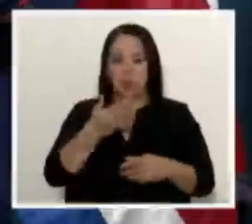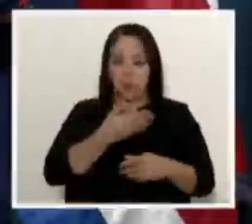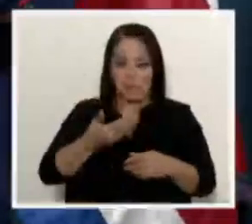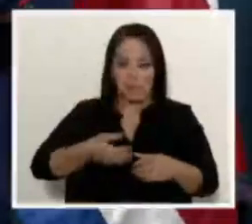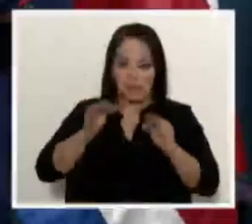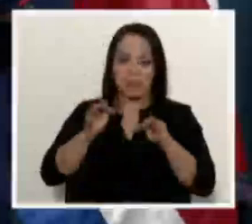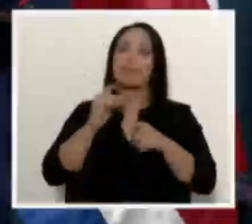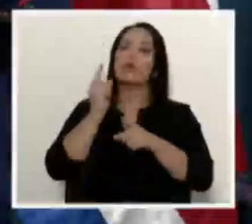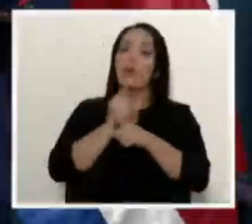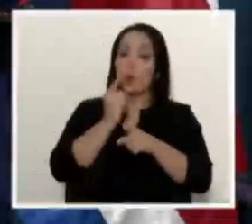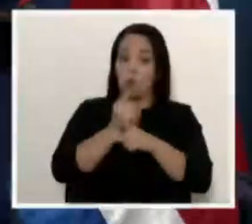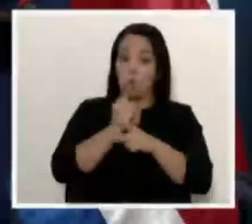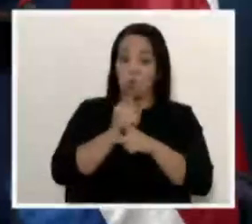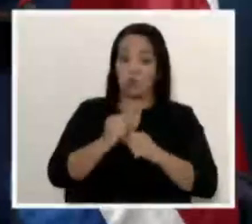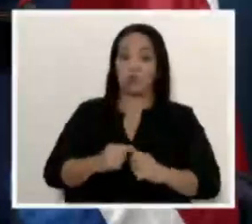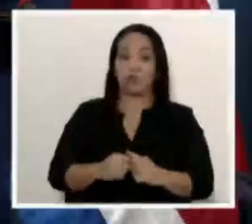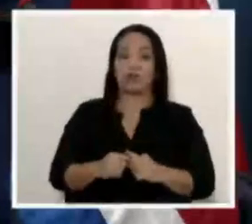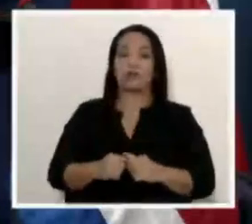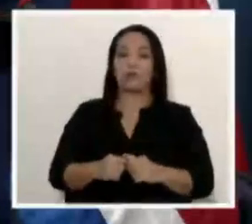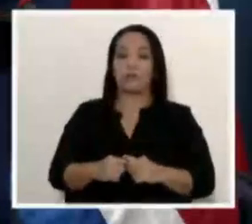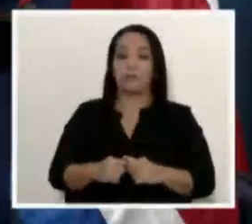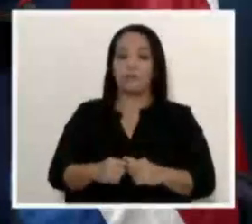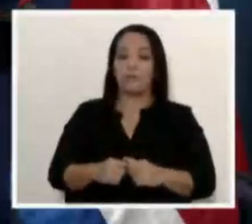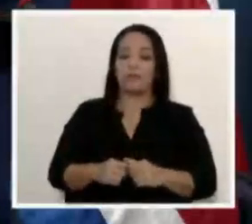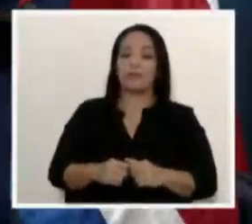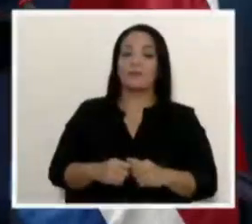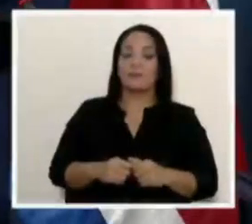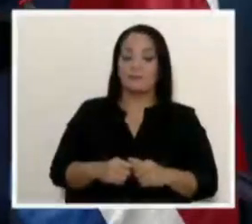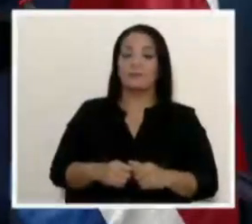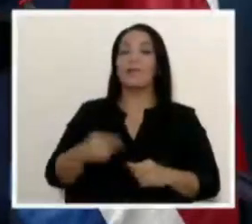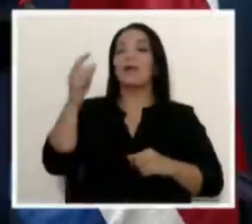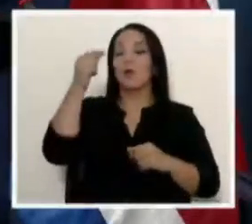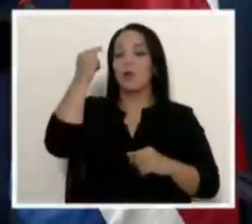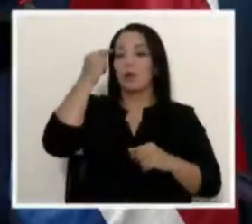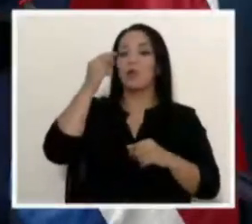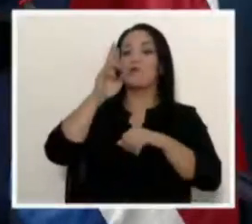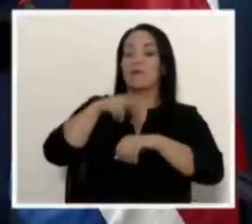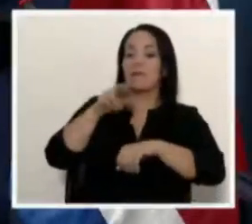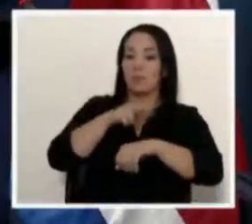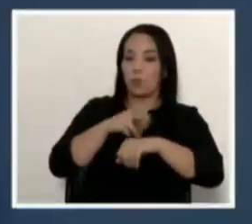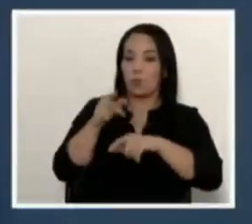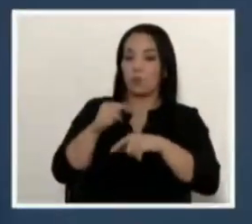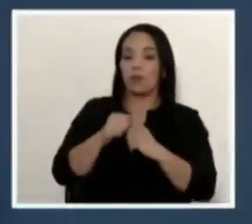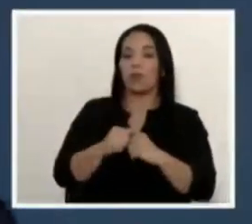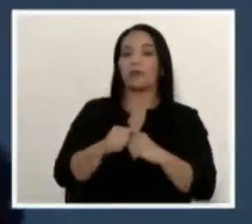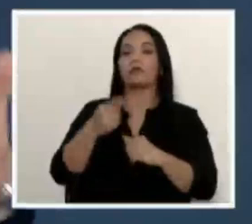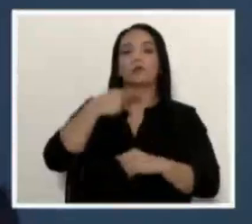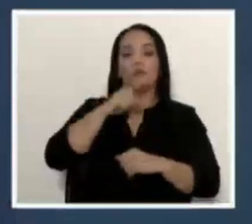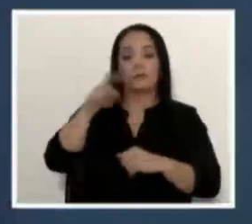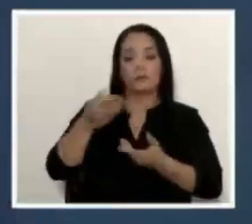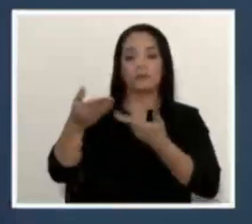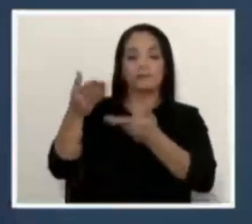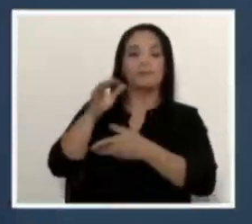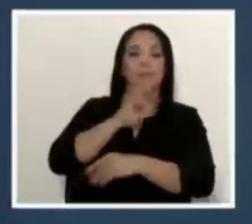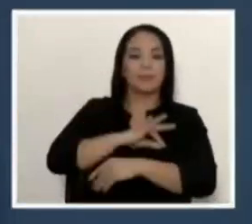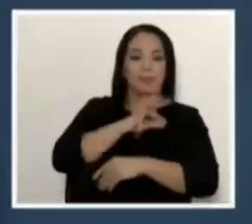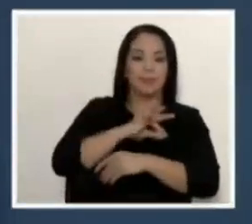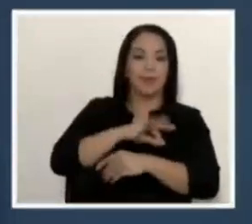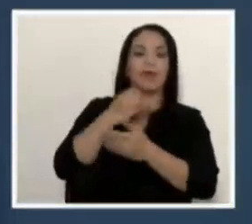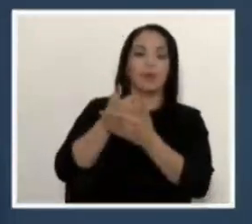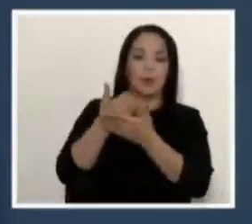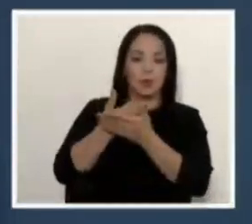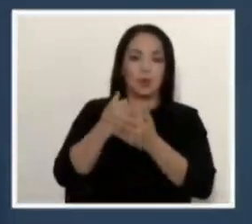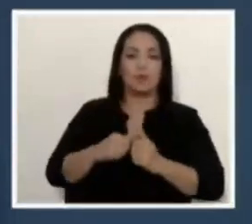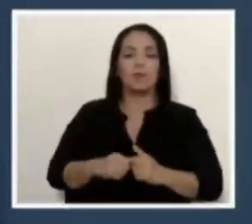Efectivamente, ahí nos ocupa al gobierno de la República procurar un bienestar económico